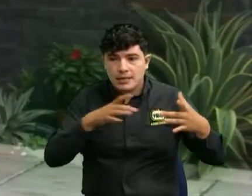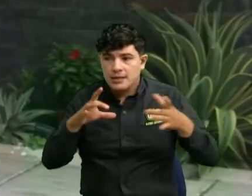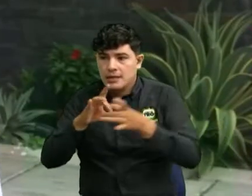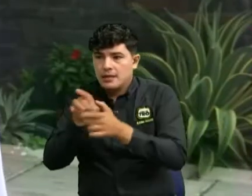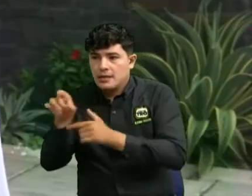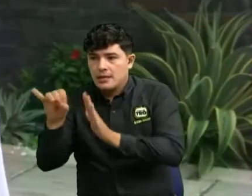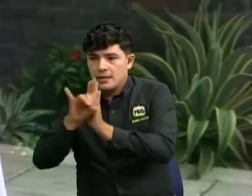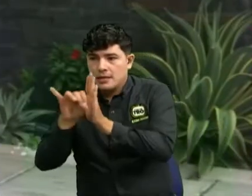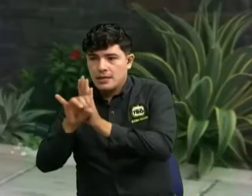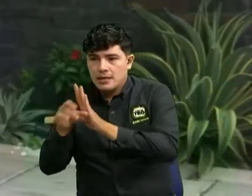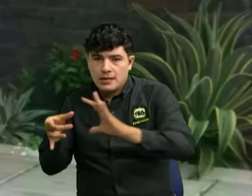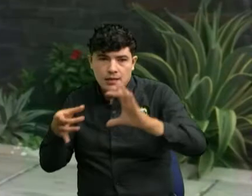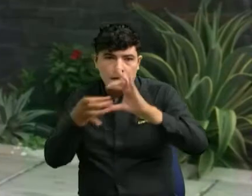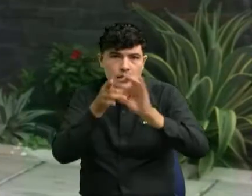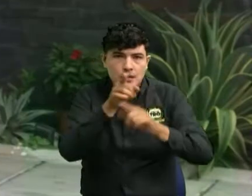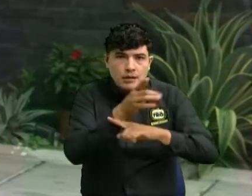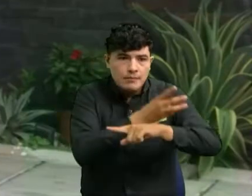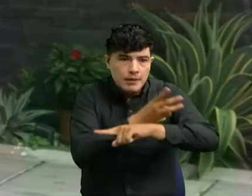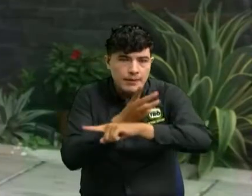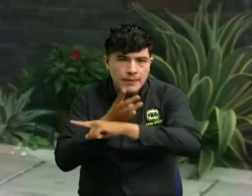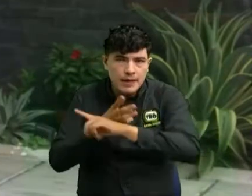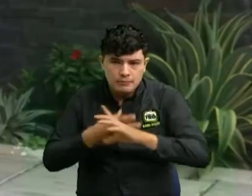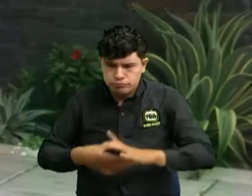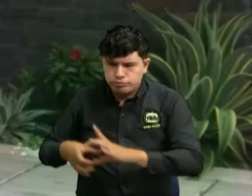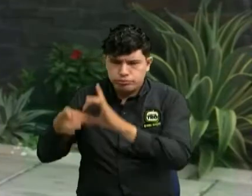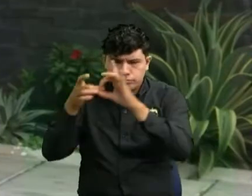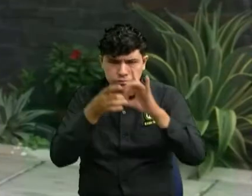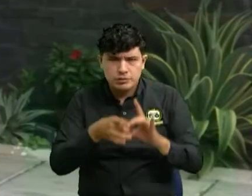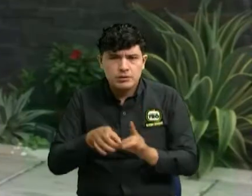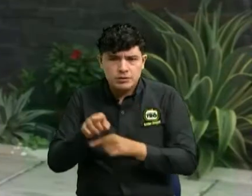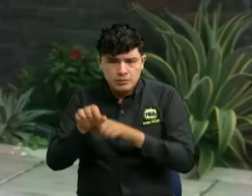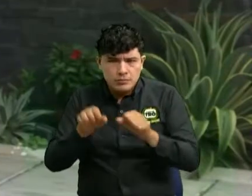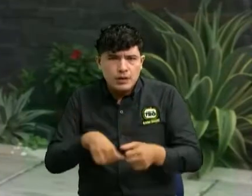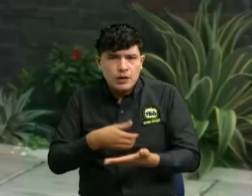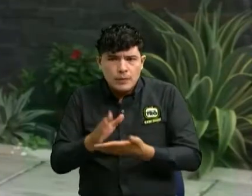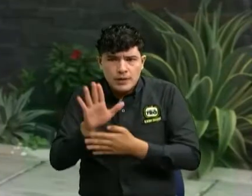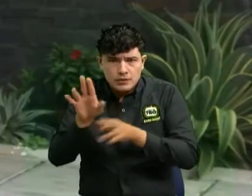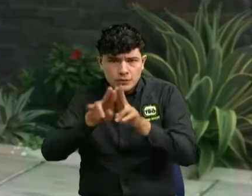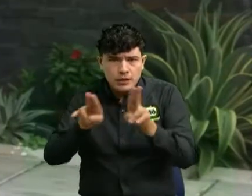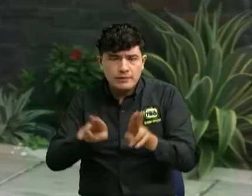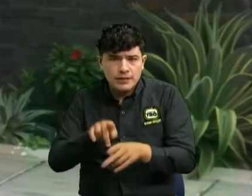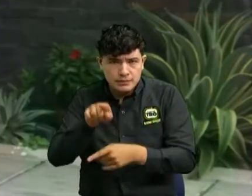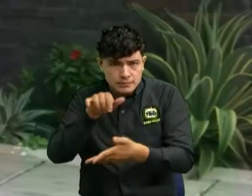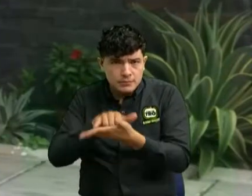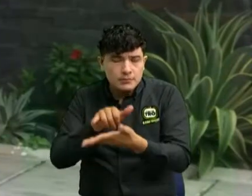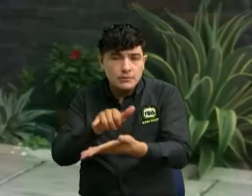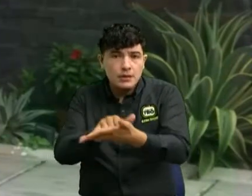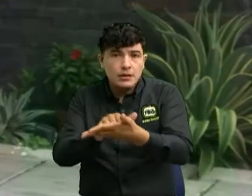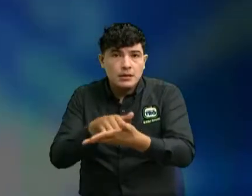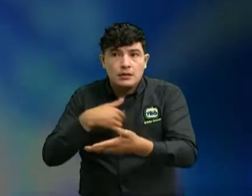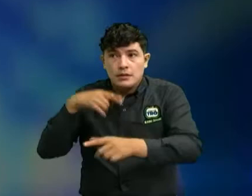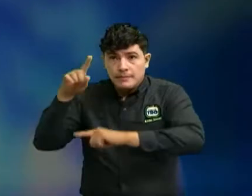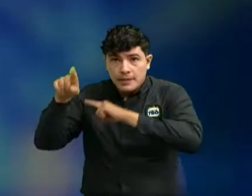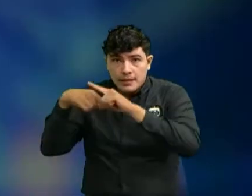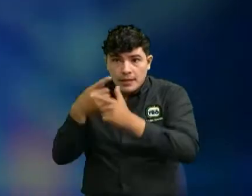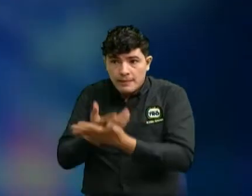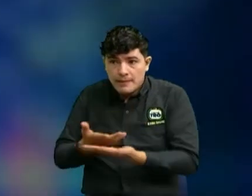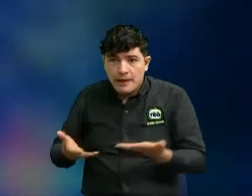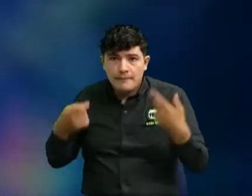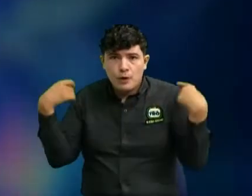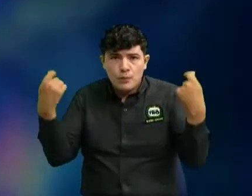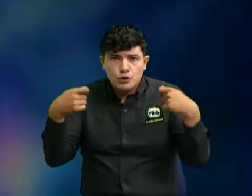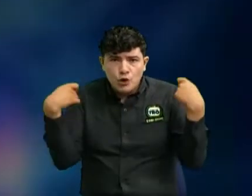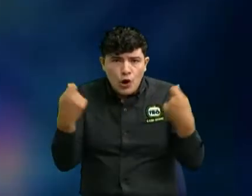con la página supuestamente web que tienen para hacer también compras directamente desde ahí me envían su catálogo de promociones y